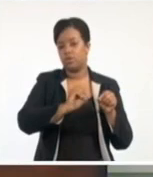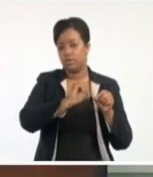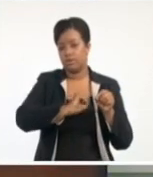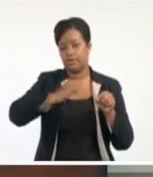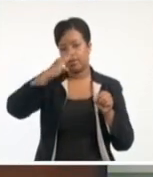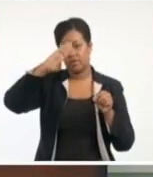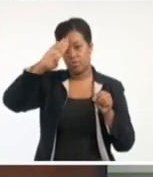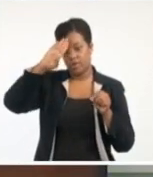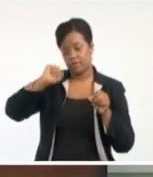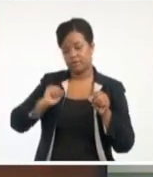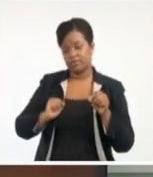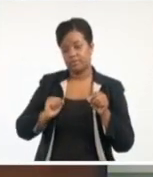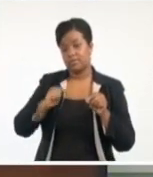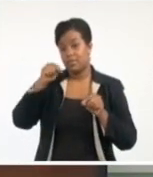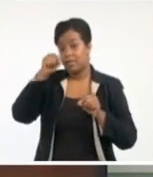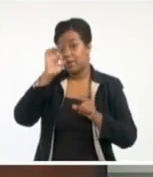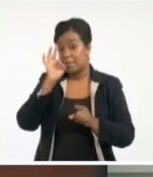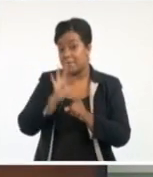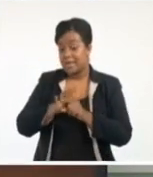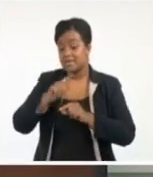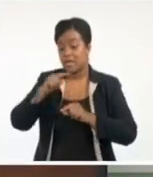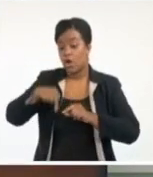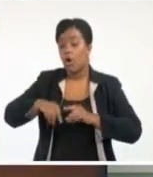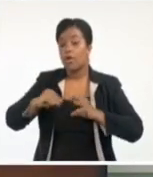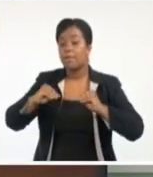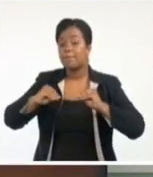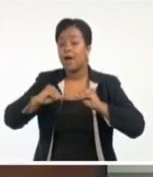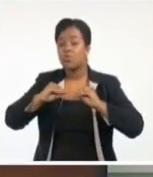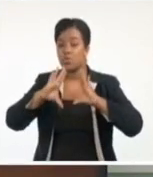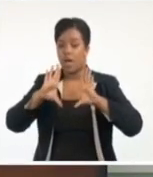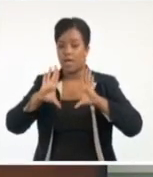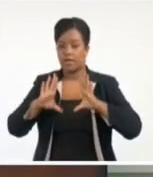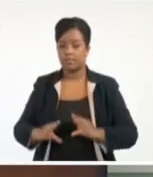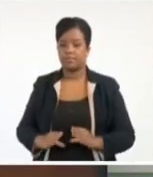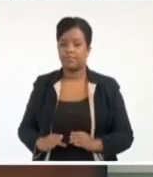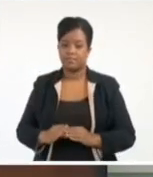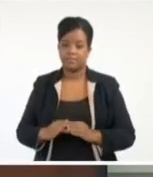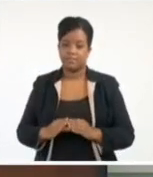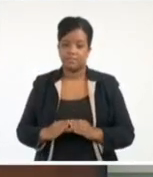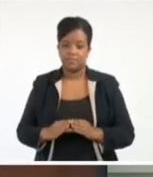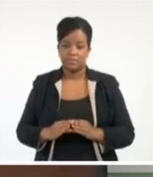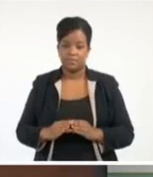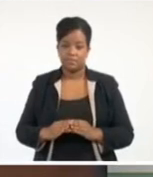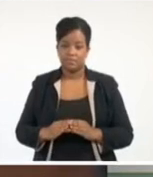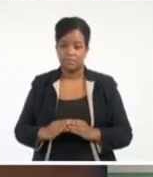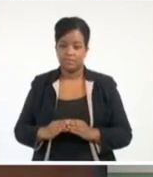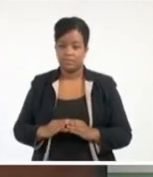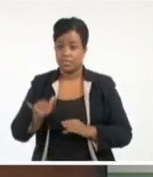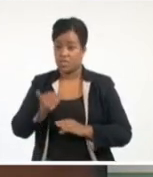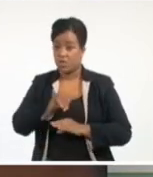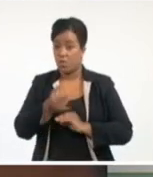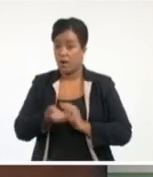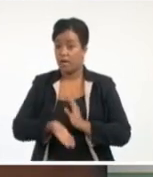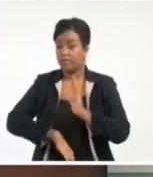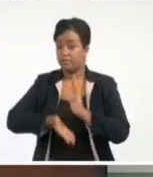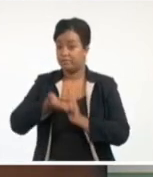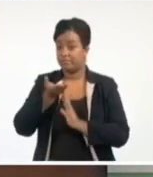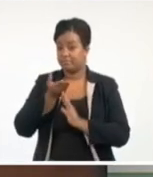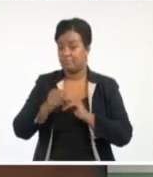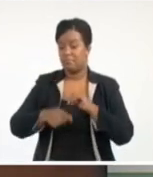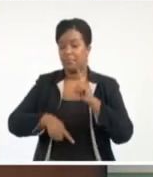esta madrugada que viene. Y por supuesto, se incrementarán más mañana domingo.